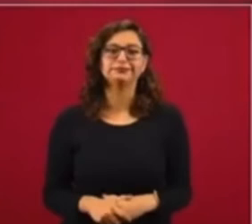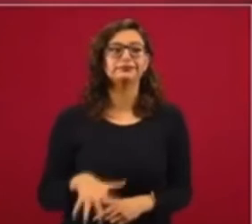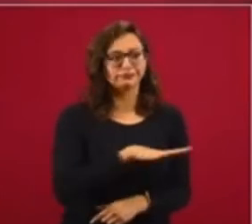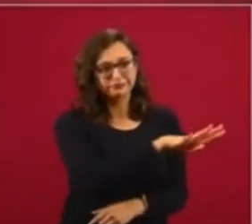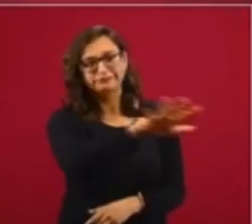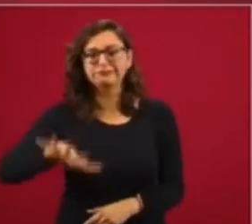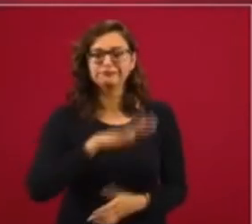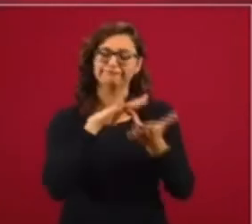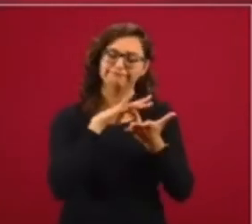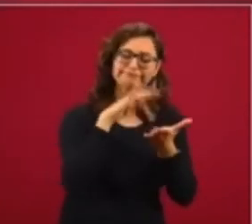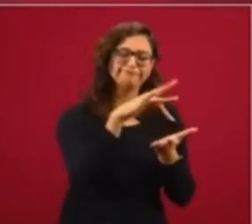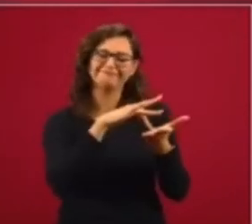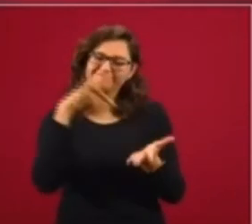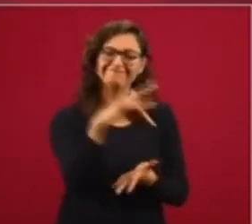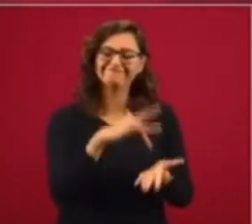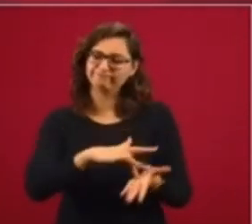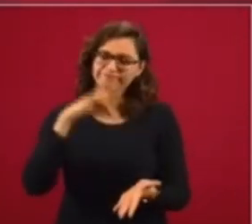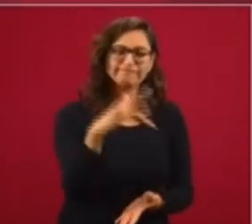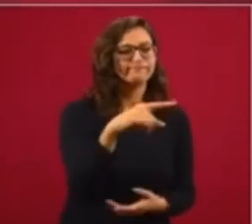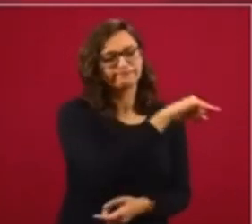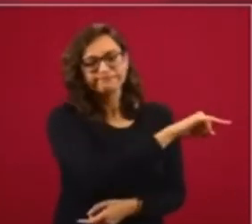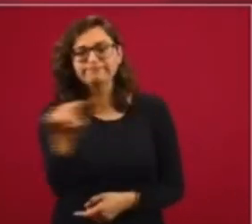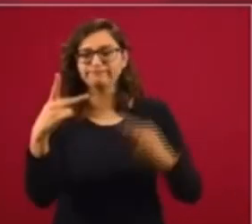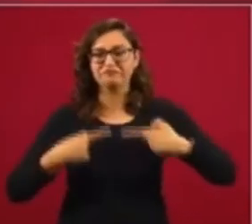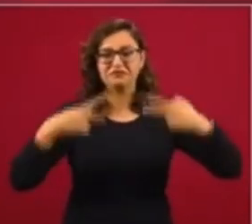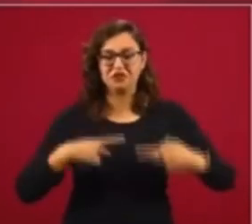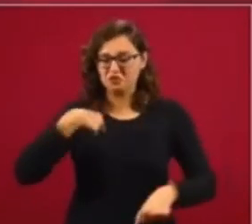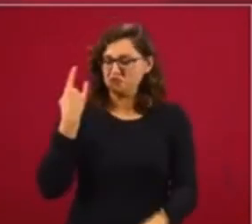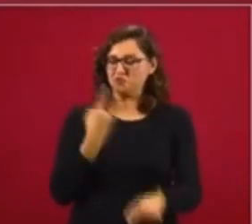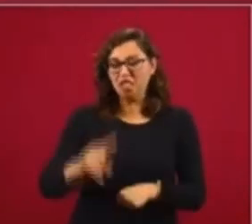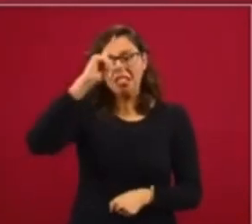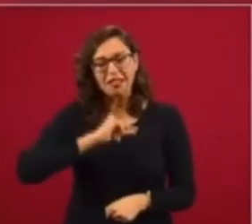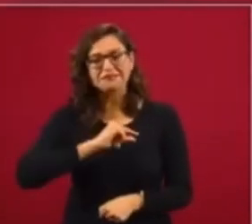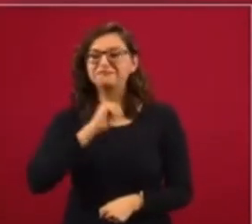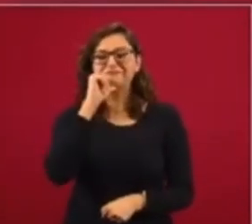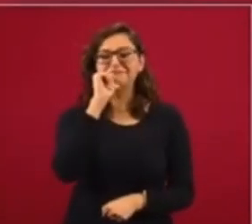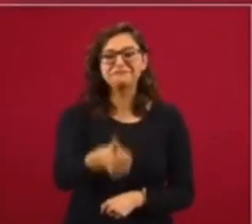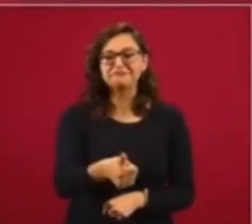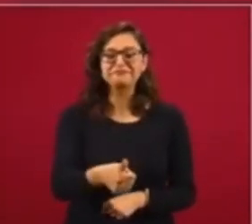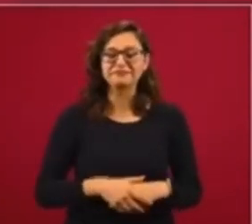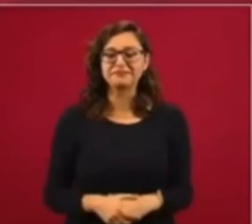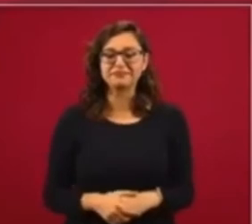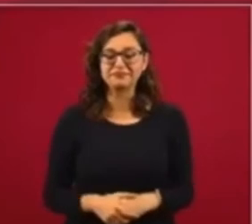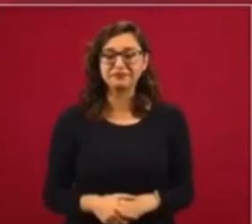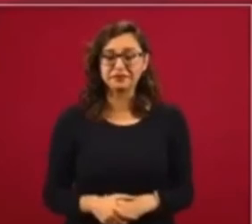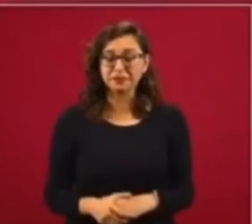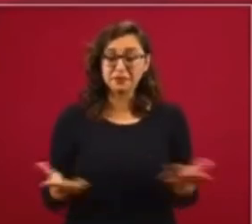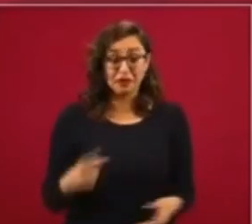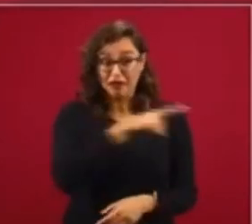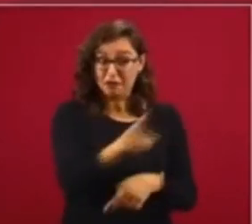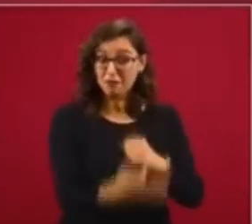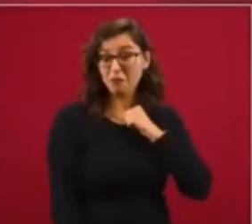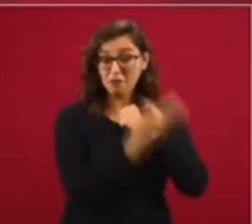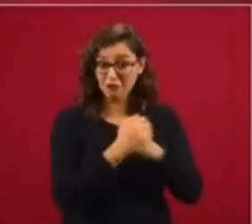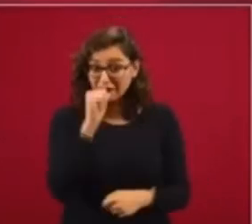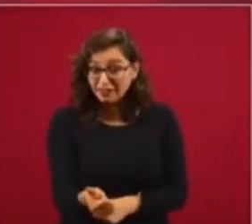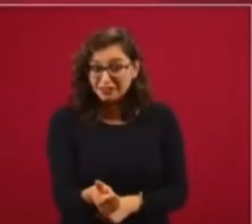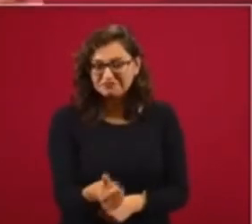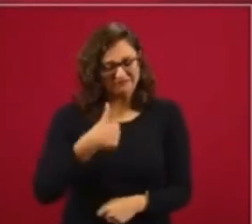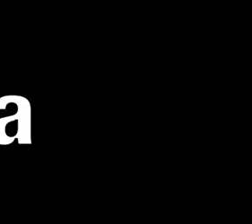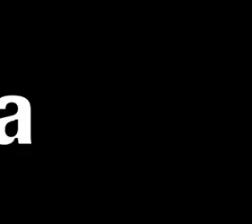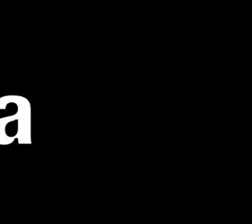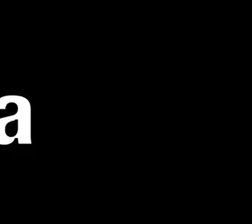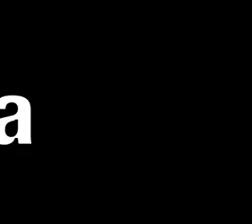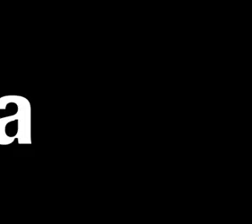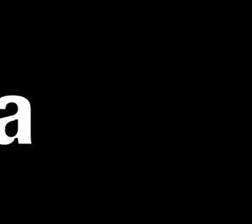Gracias, gracias, muchas gracias al pueblo de México. Por eso no voy a fallarle, porque si no fuese por ese respaldo, no